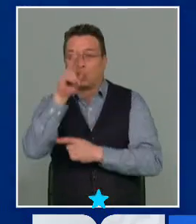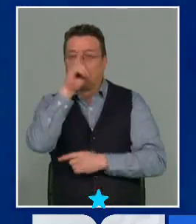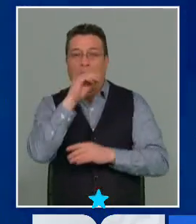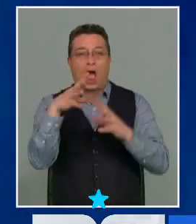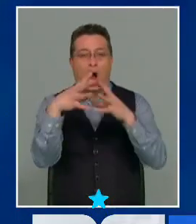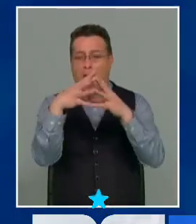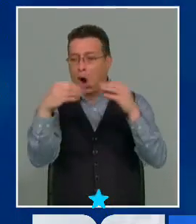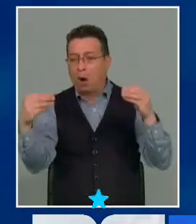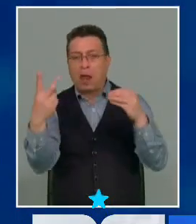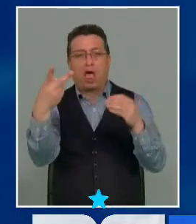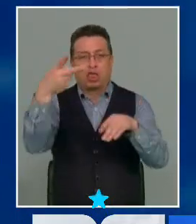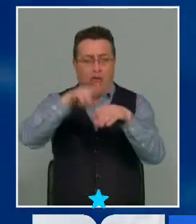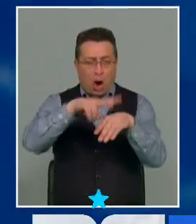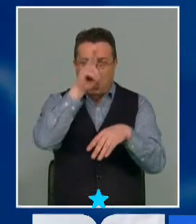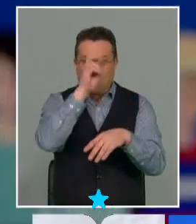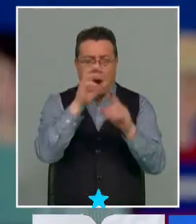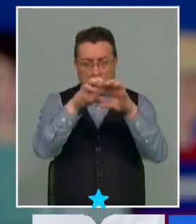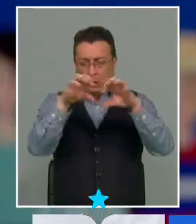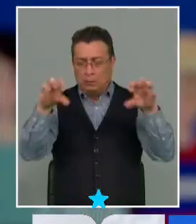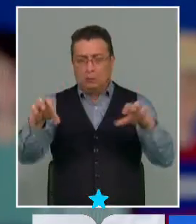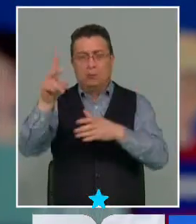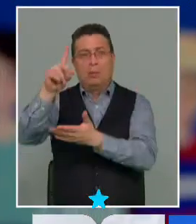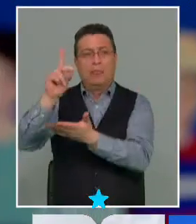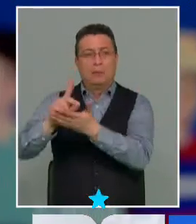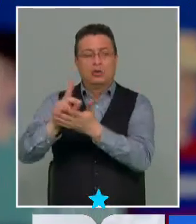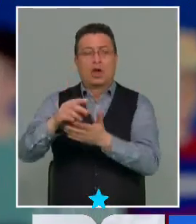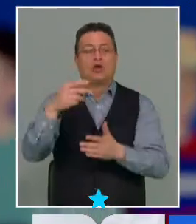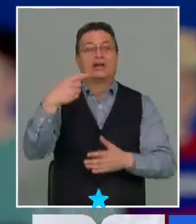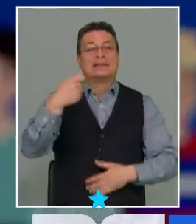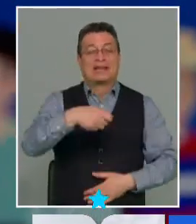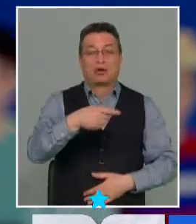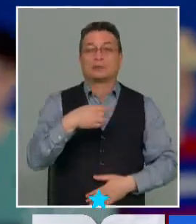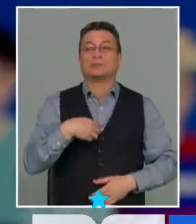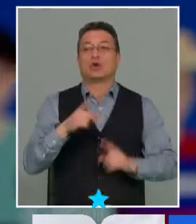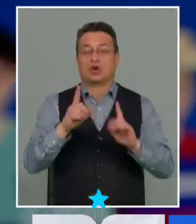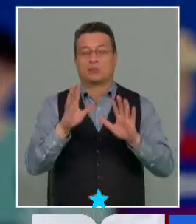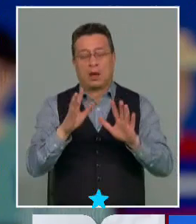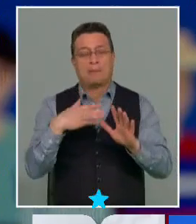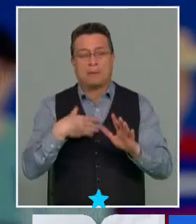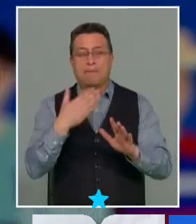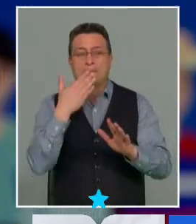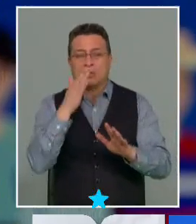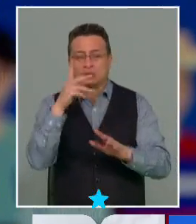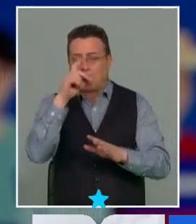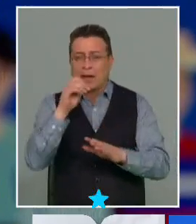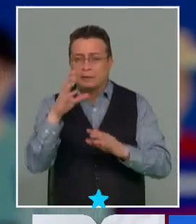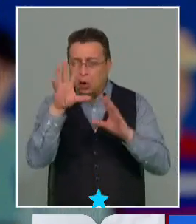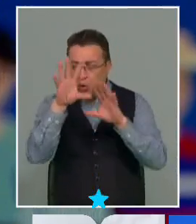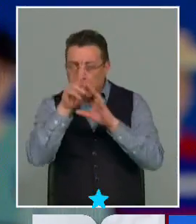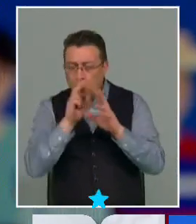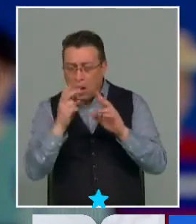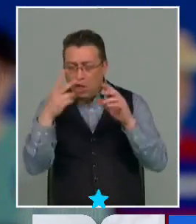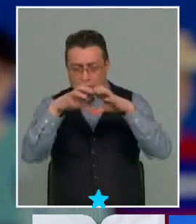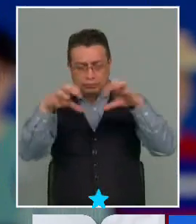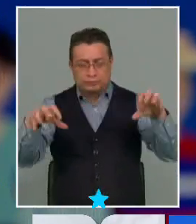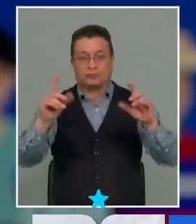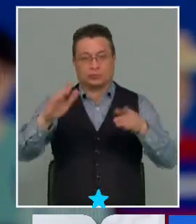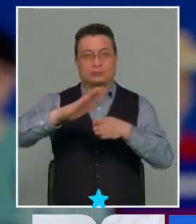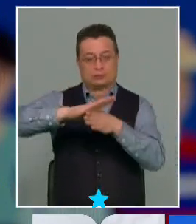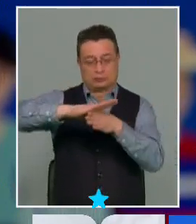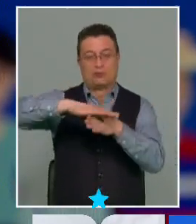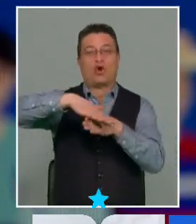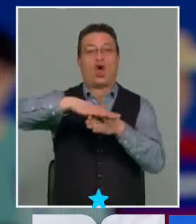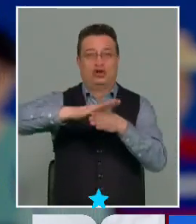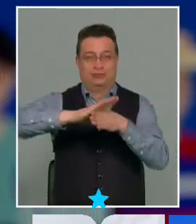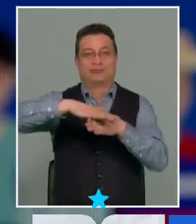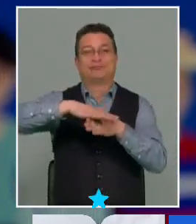sistema legislativo? Es decir, más que efecto espejo, a mí me gusta hablar del principal contrapeso que hace la esencia de